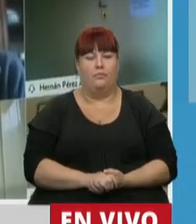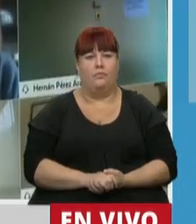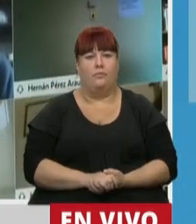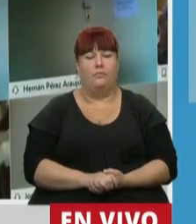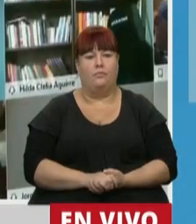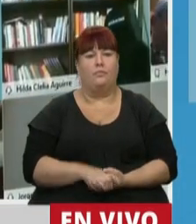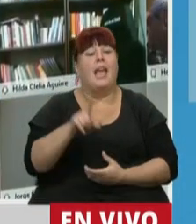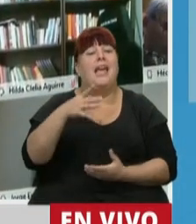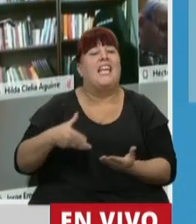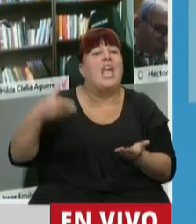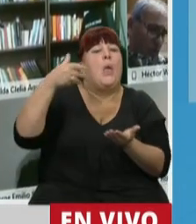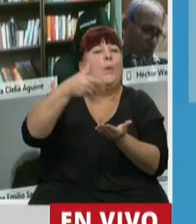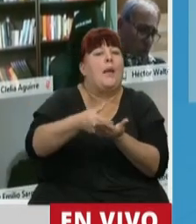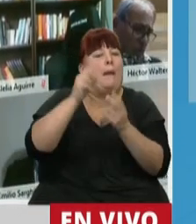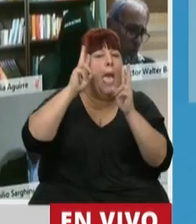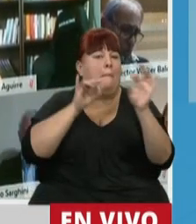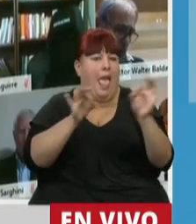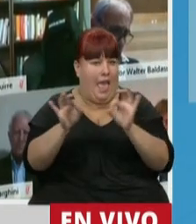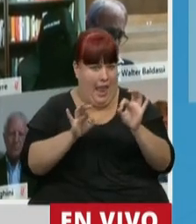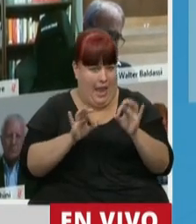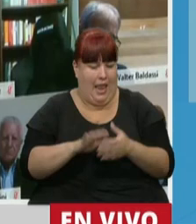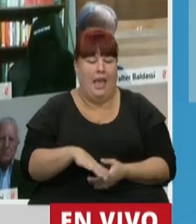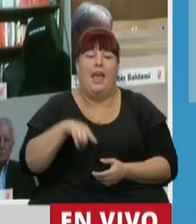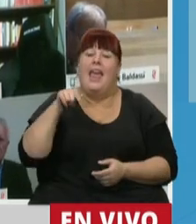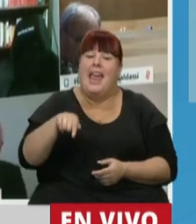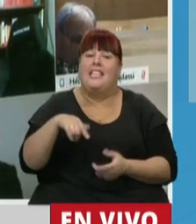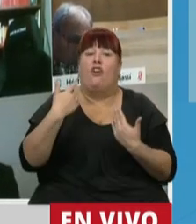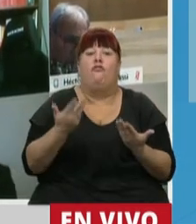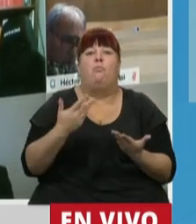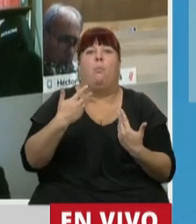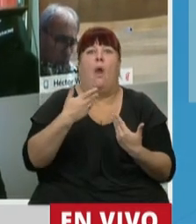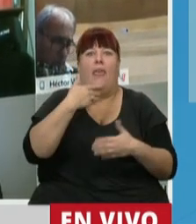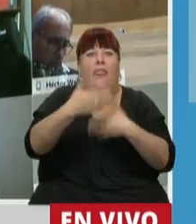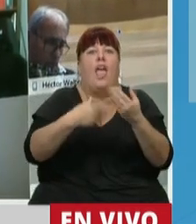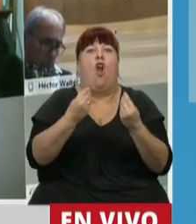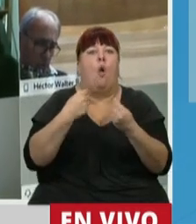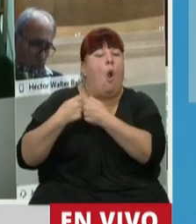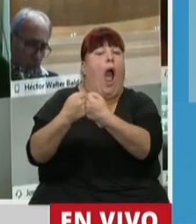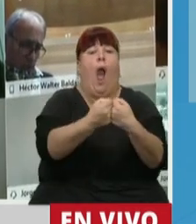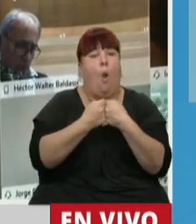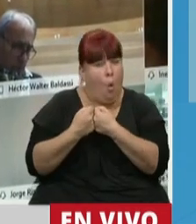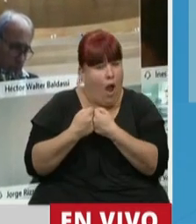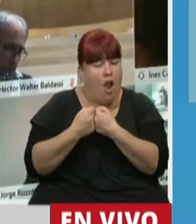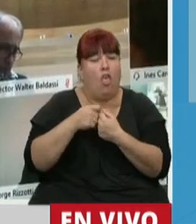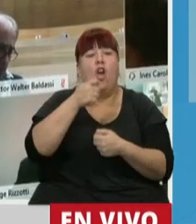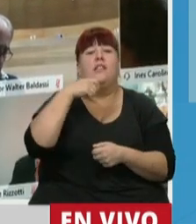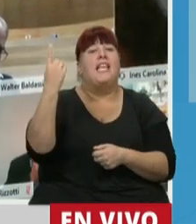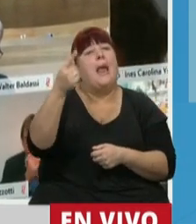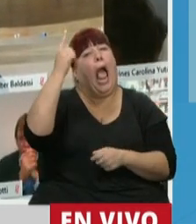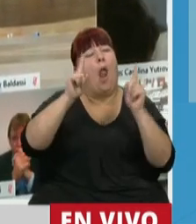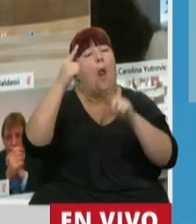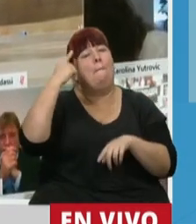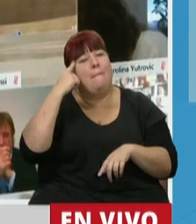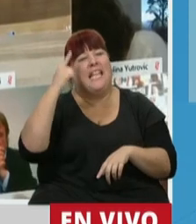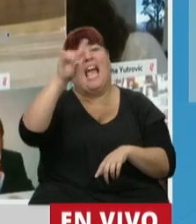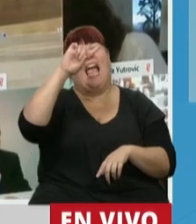son inversiones estratégicas. Si de algo podemos salir acá con un consenso, es que los que pensaban